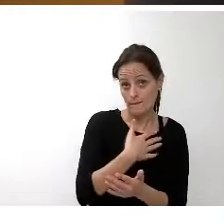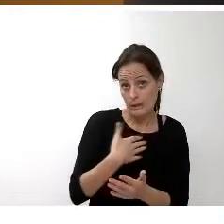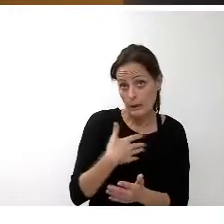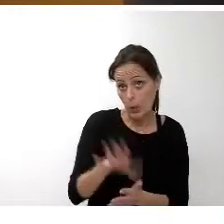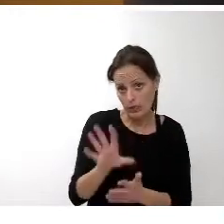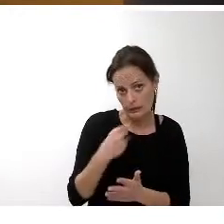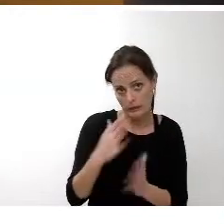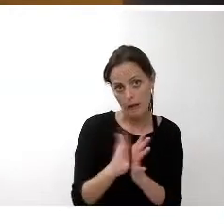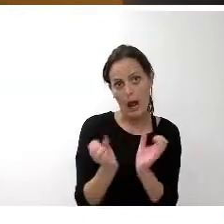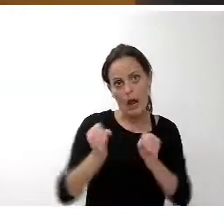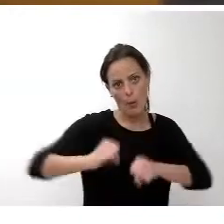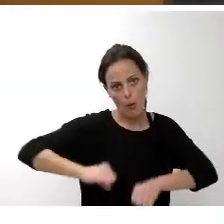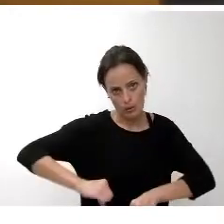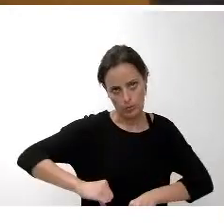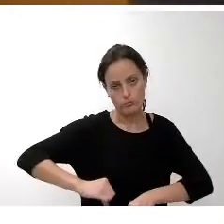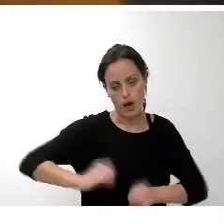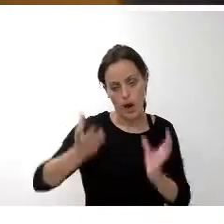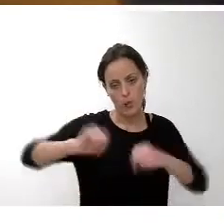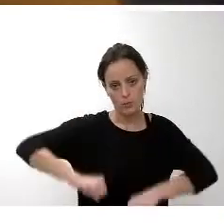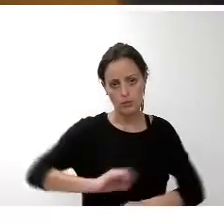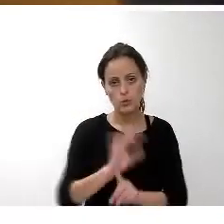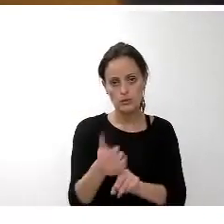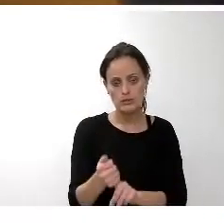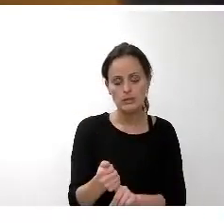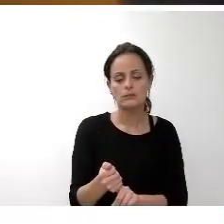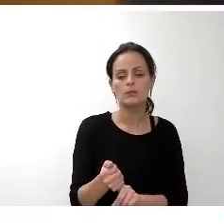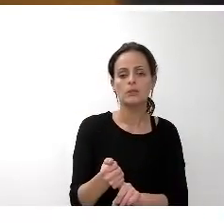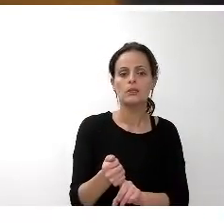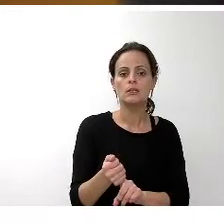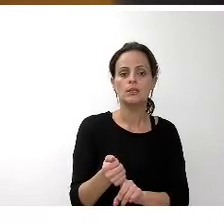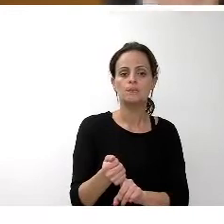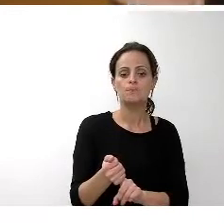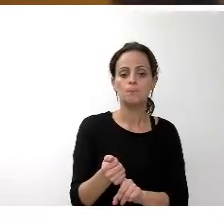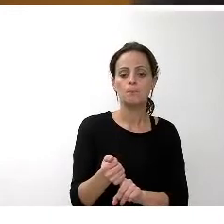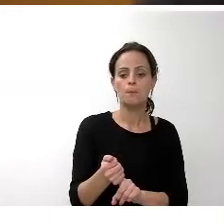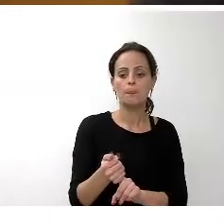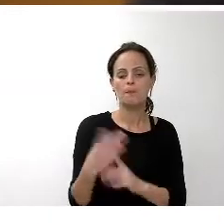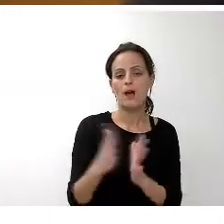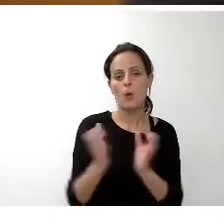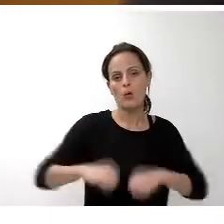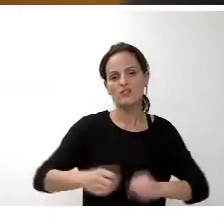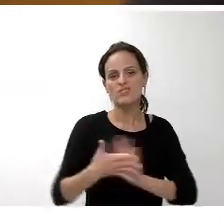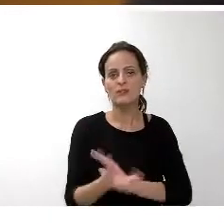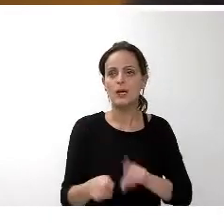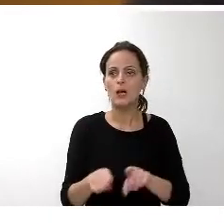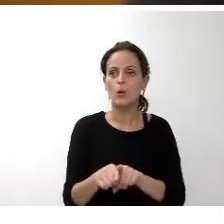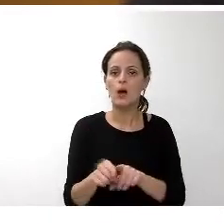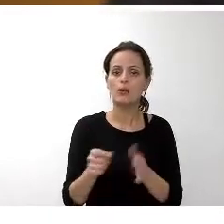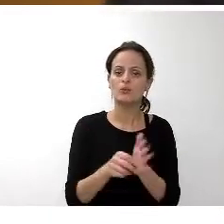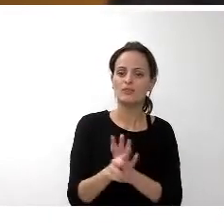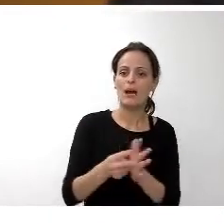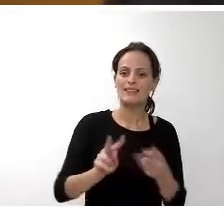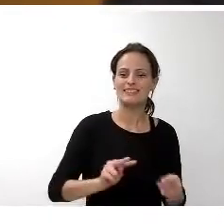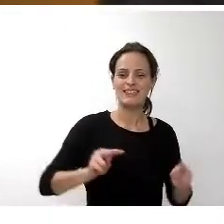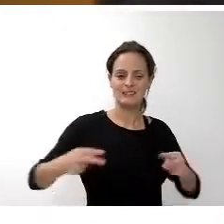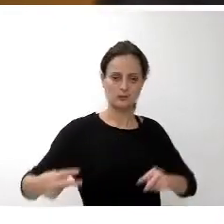que, de alguna manera, también se ha planteado con un carácter transaccional, una redacción